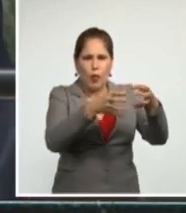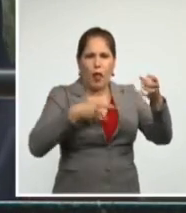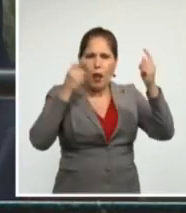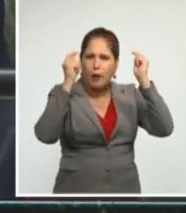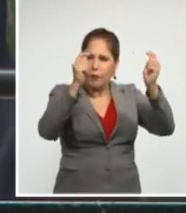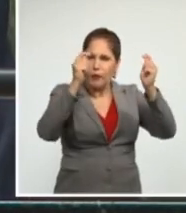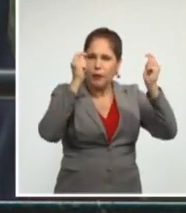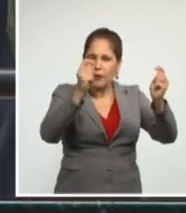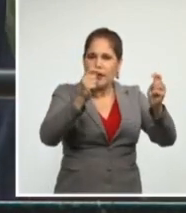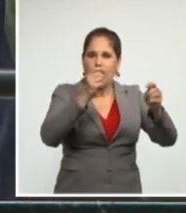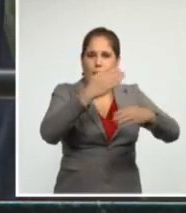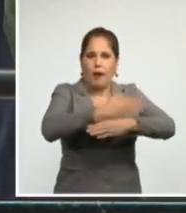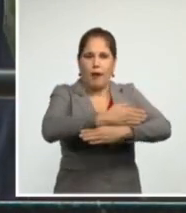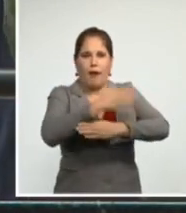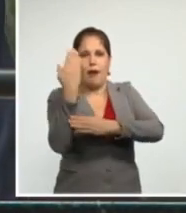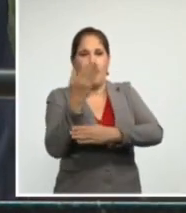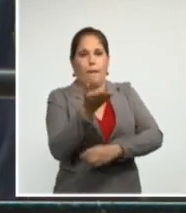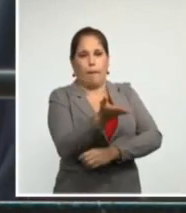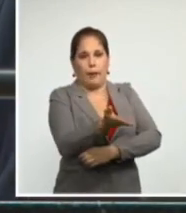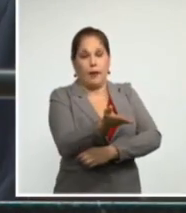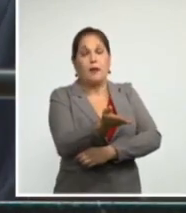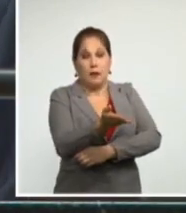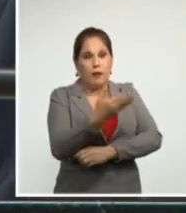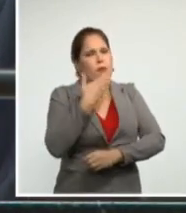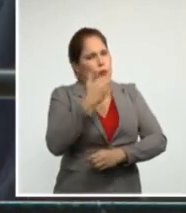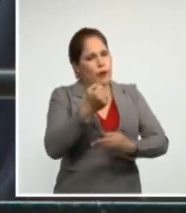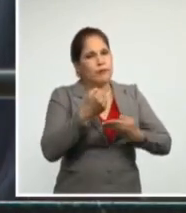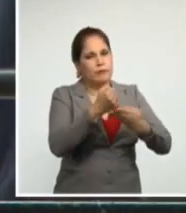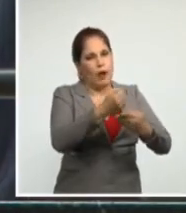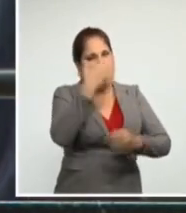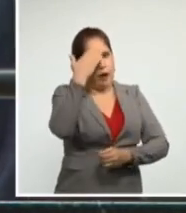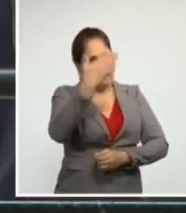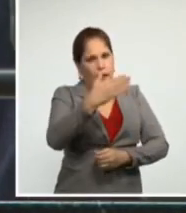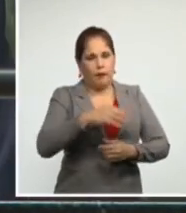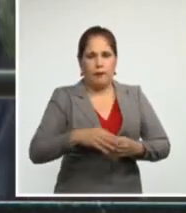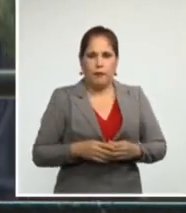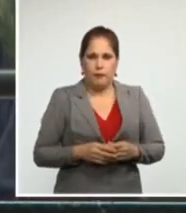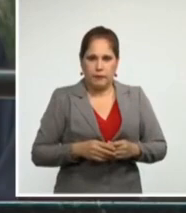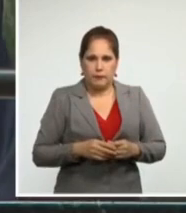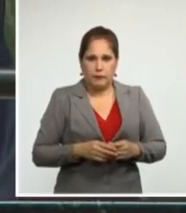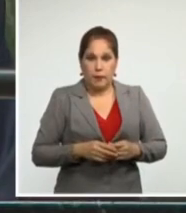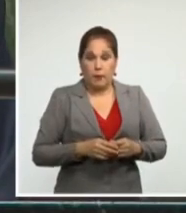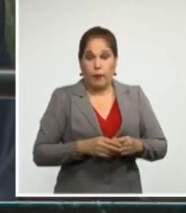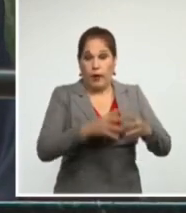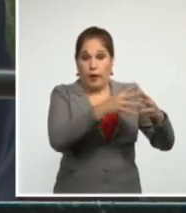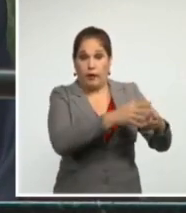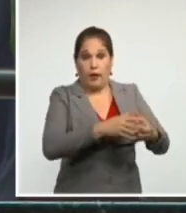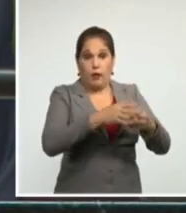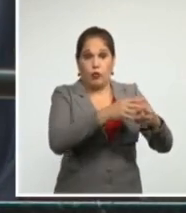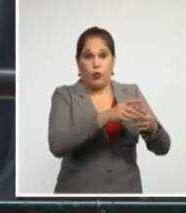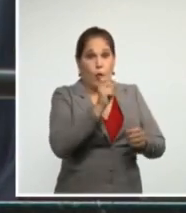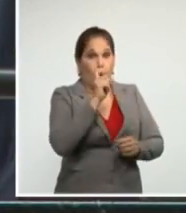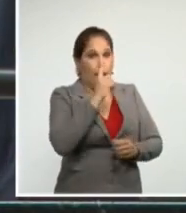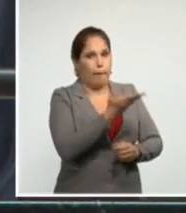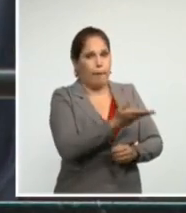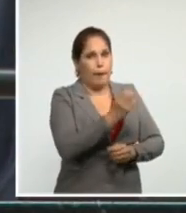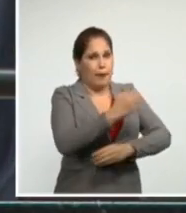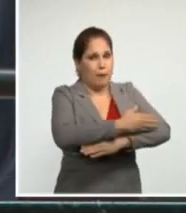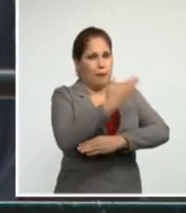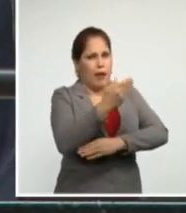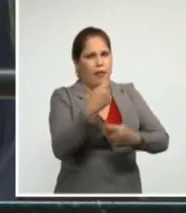para reclamar al gobierno estadounidense que ponga fin al bloqueo.